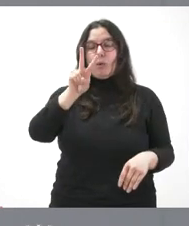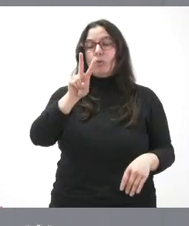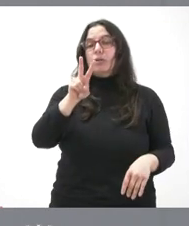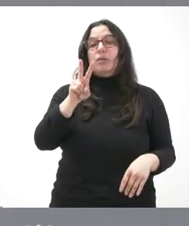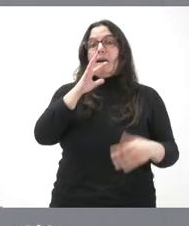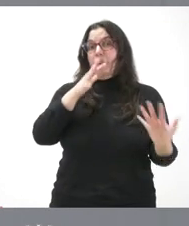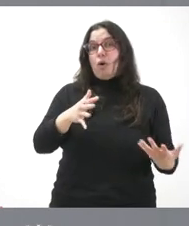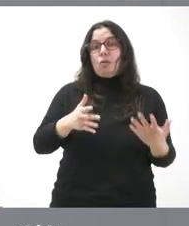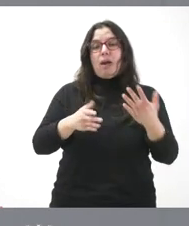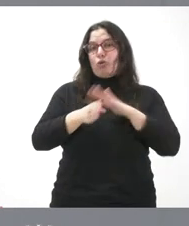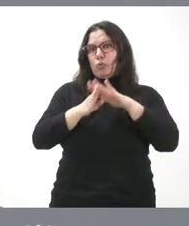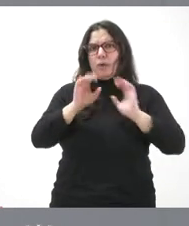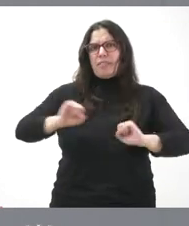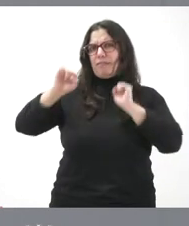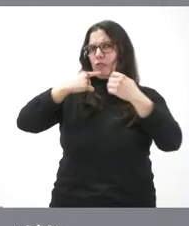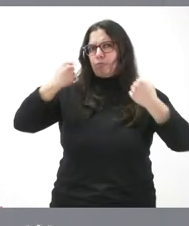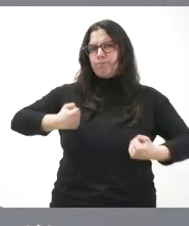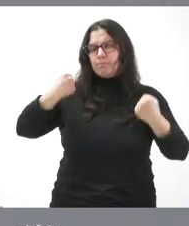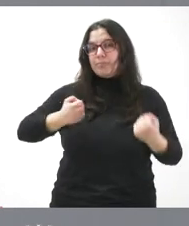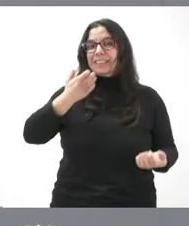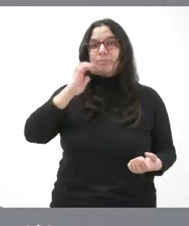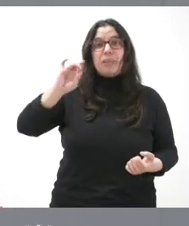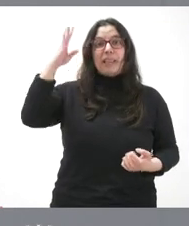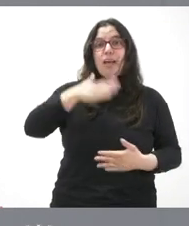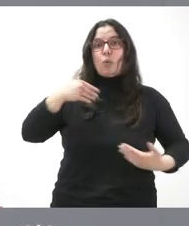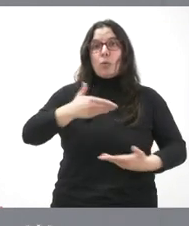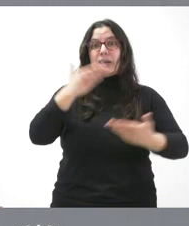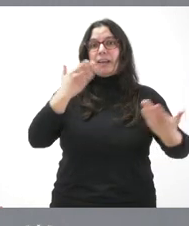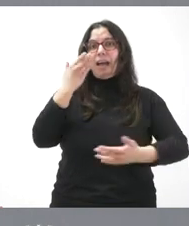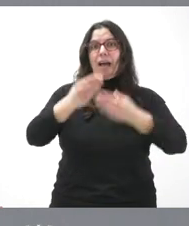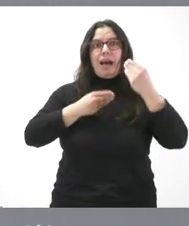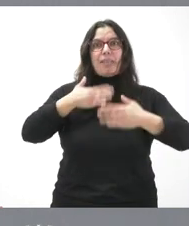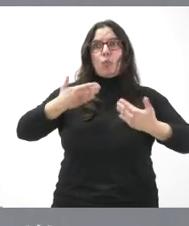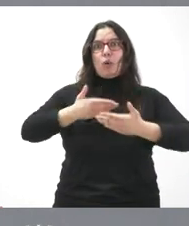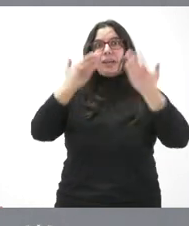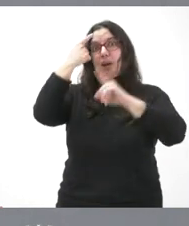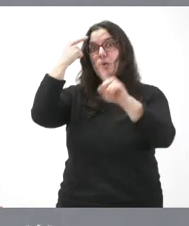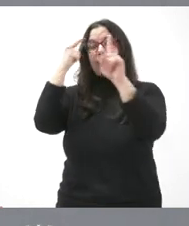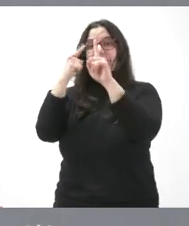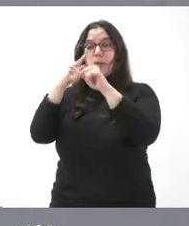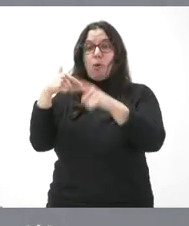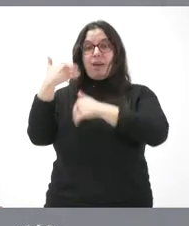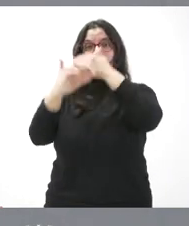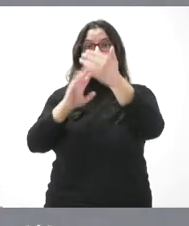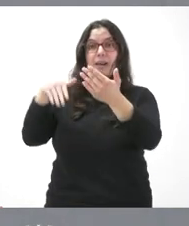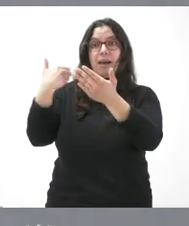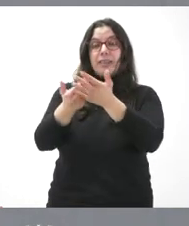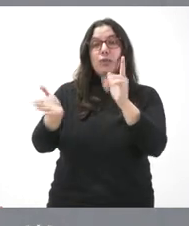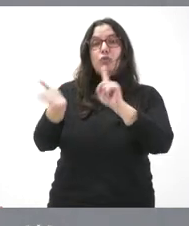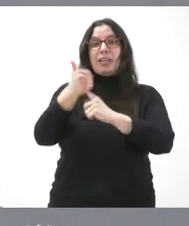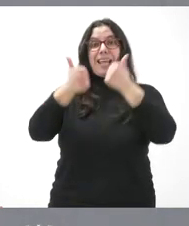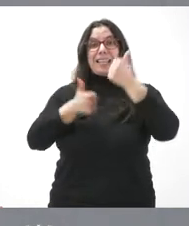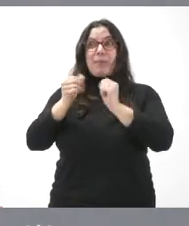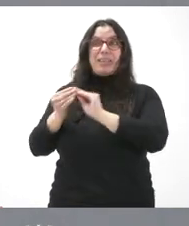actual y, por tanto, cualquier iniciativa que se realice por cualquiera que tenga como objetivo básico avanzar hacia esa EBAU